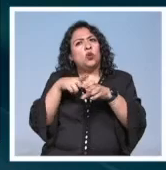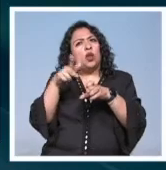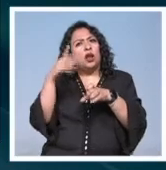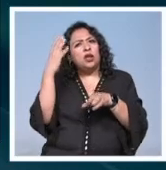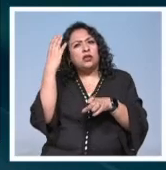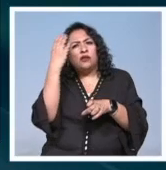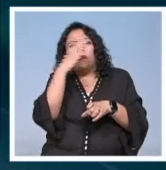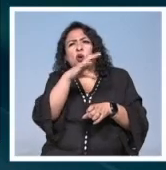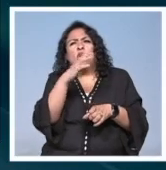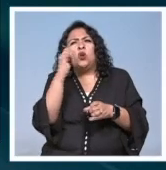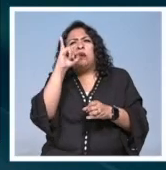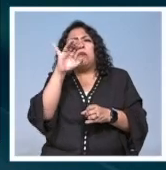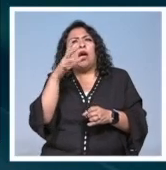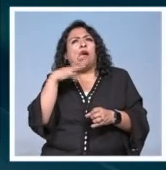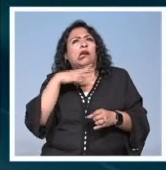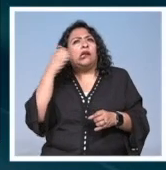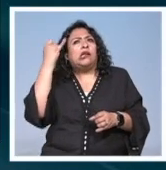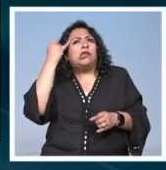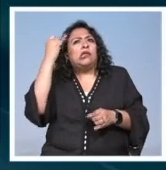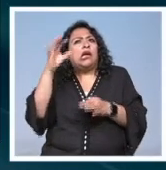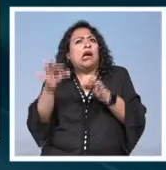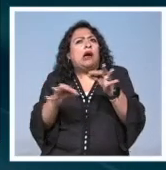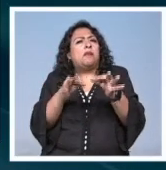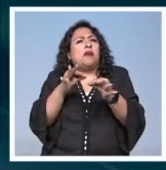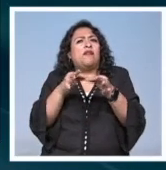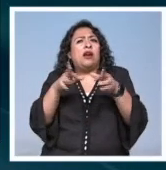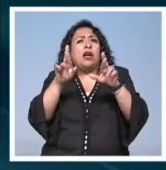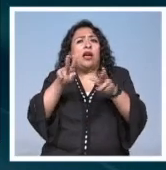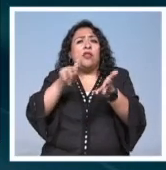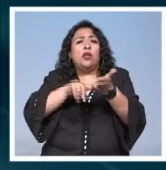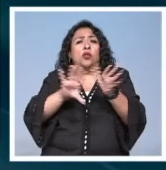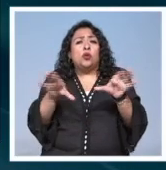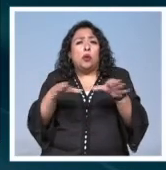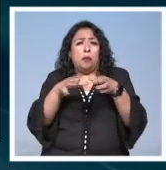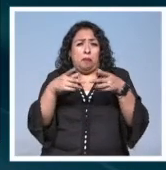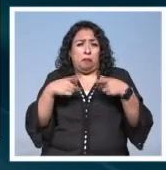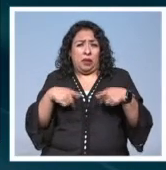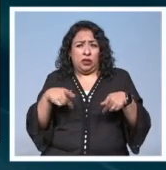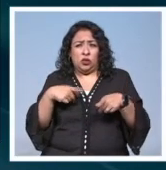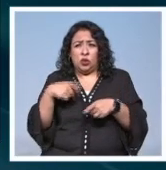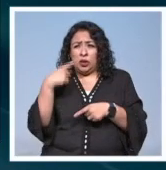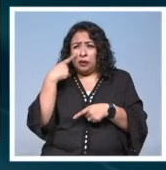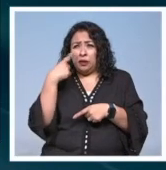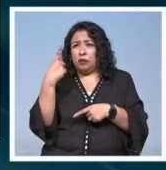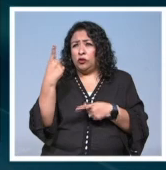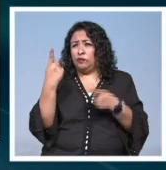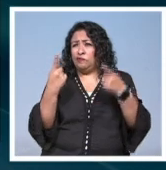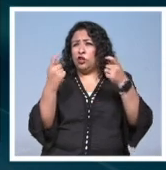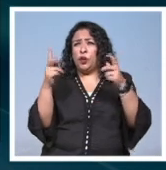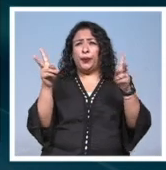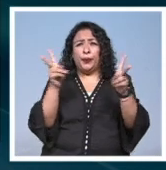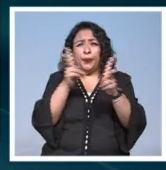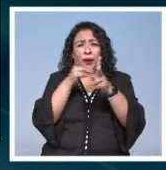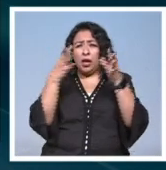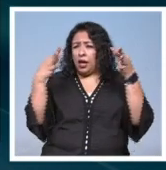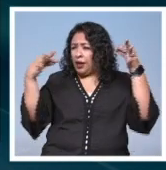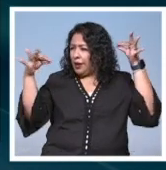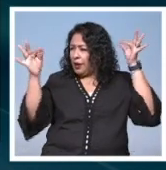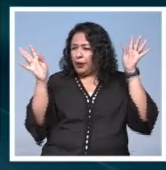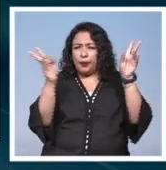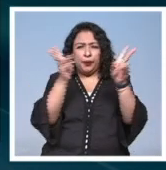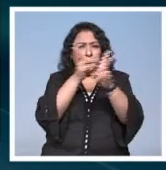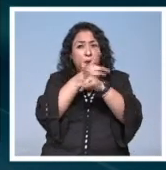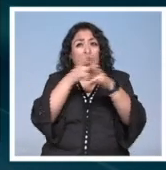imagen que puede idealizarse, representando a todos sus integrantes y que capta, además del gesto del viento jugando con el listón del